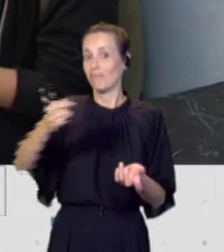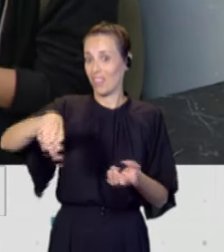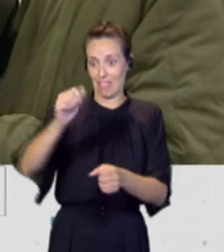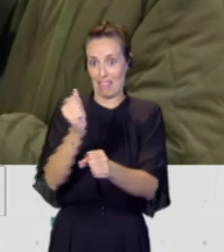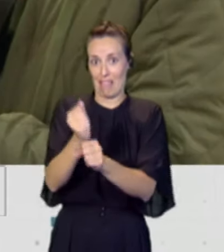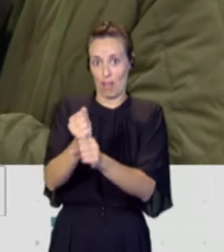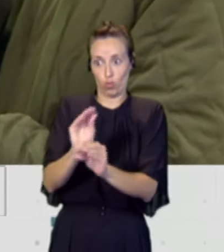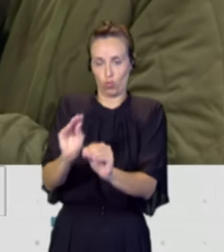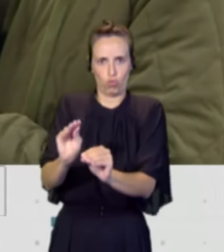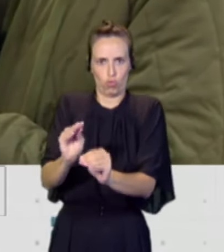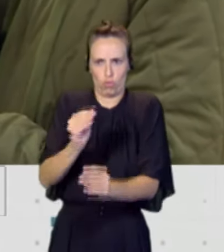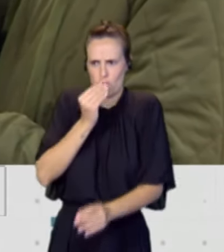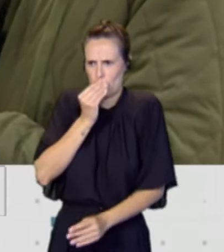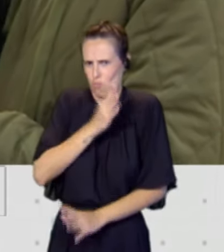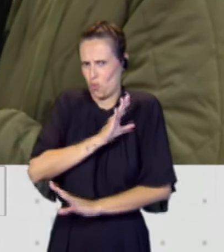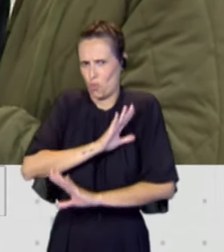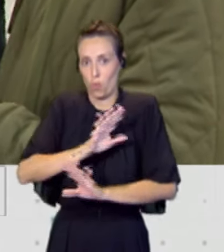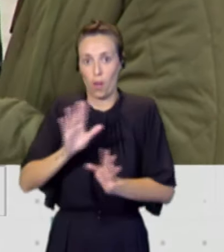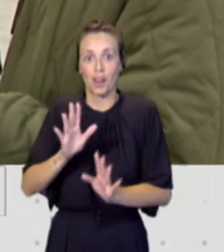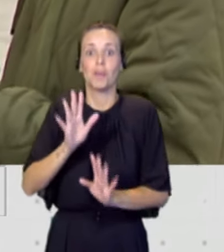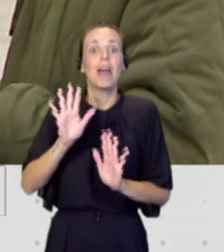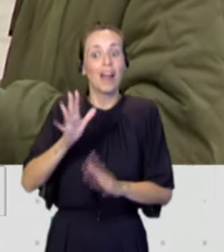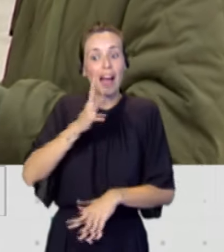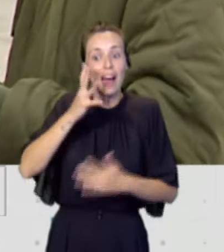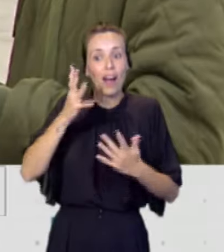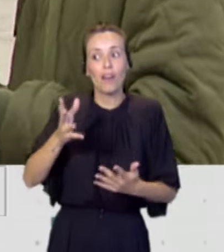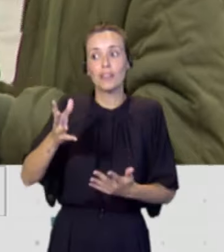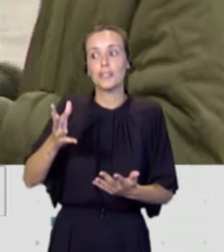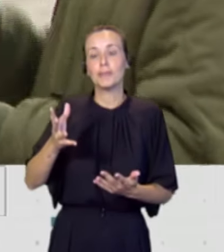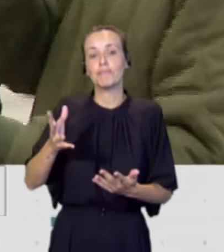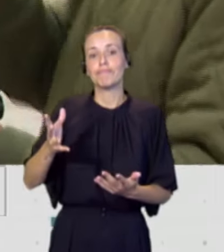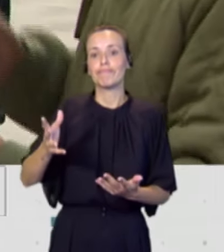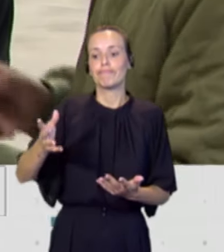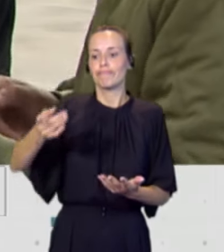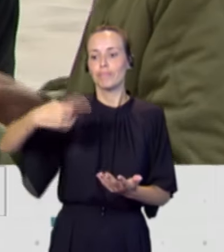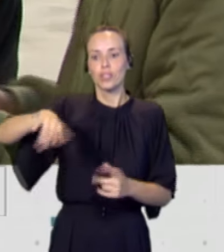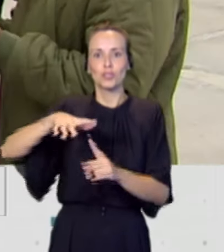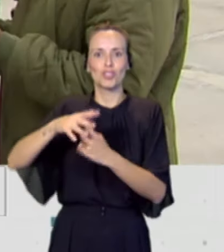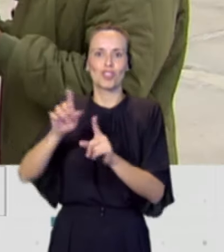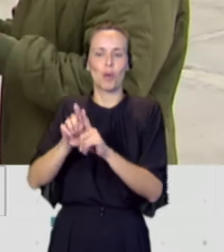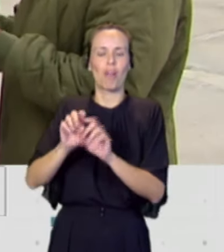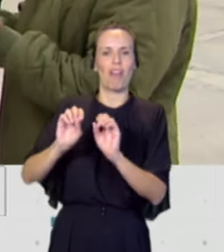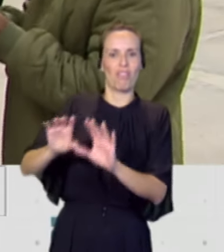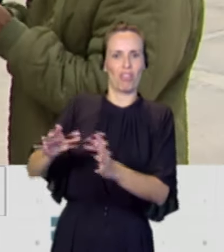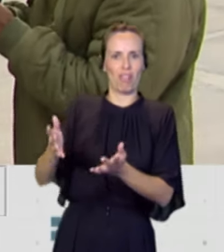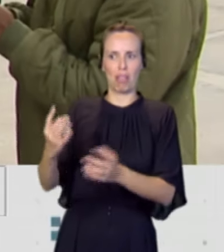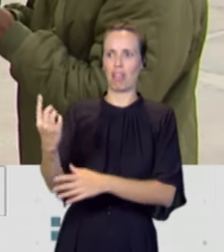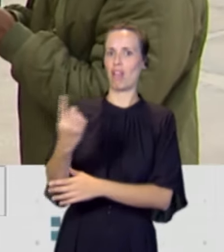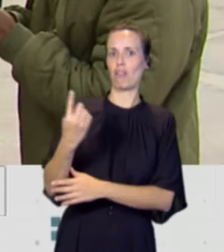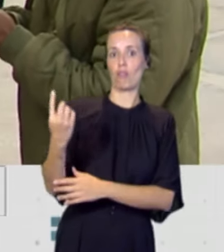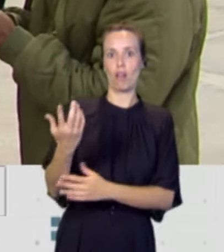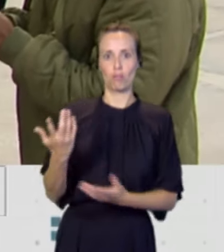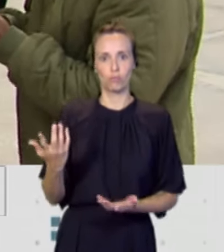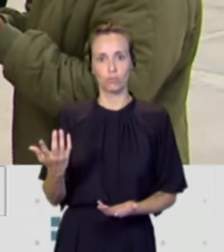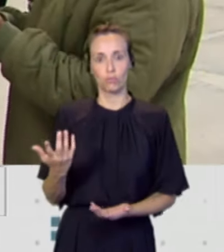se encuentra ahora mismo en una situación de aislamiento, ya que las administraciones